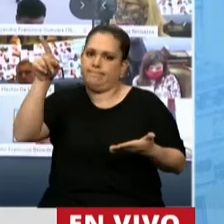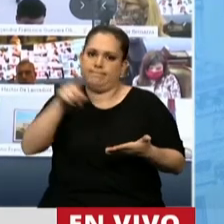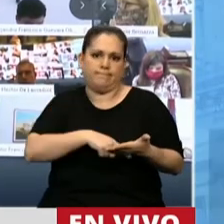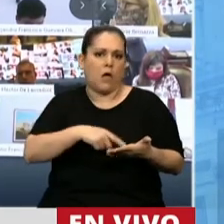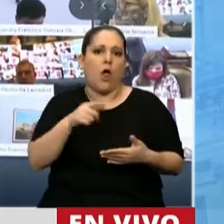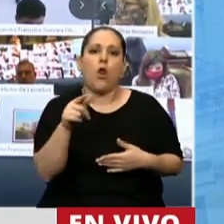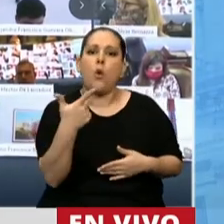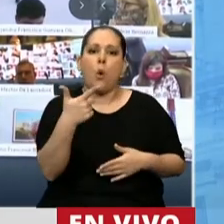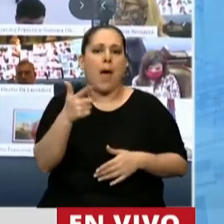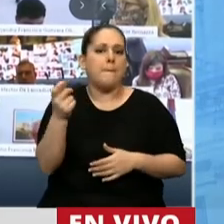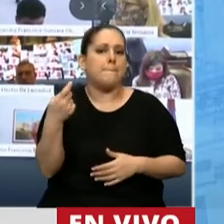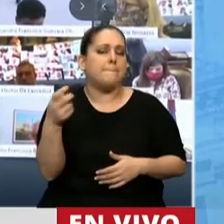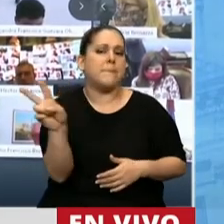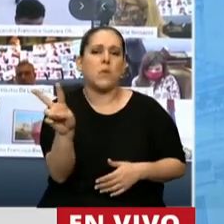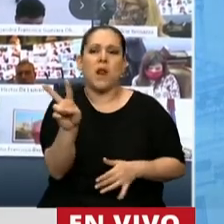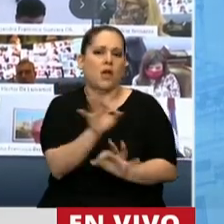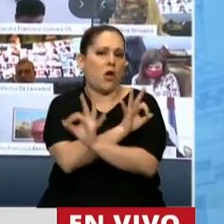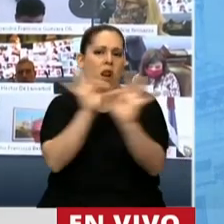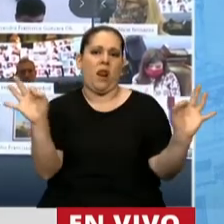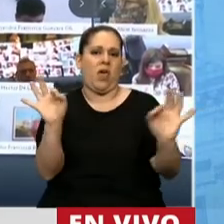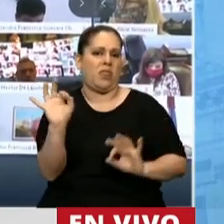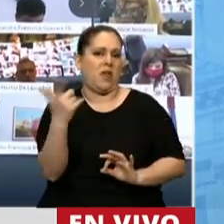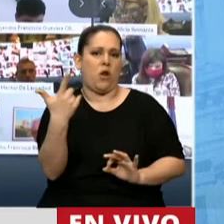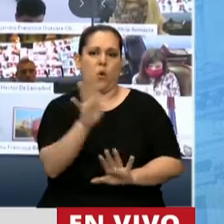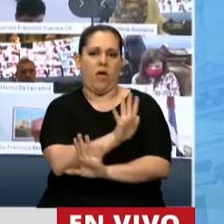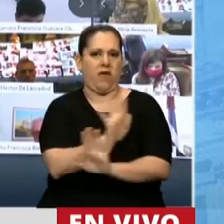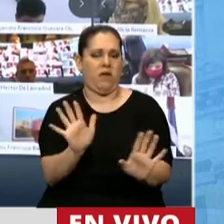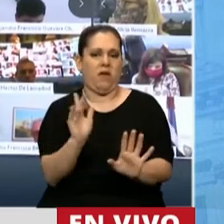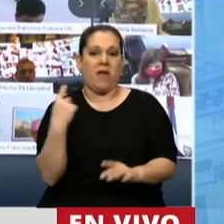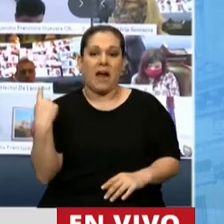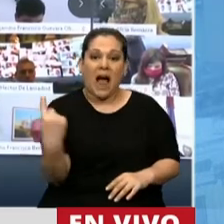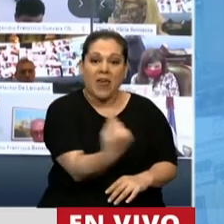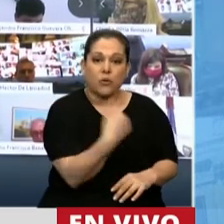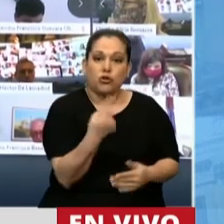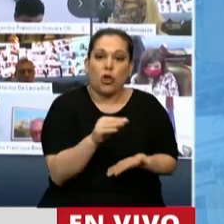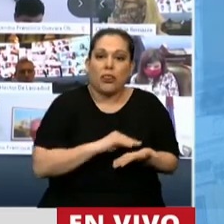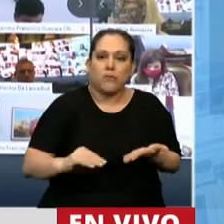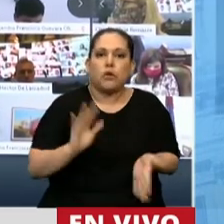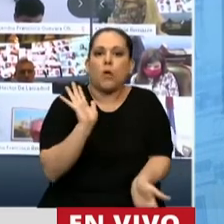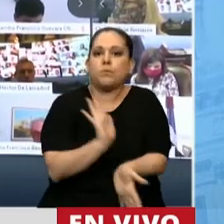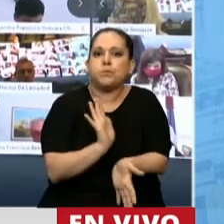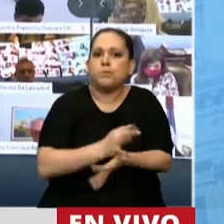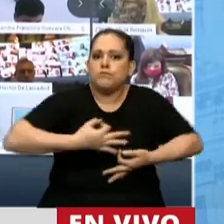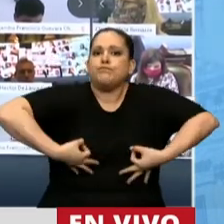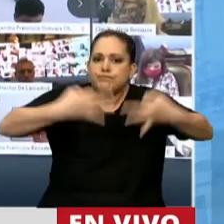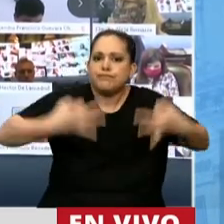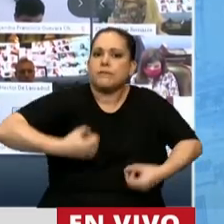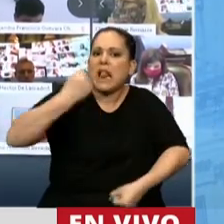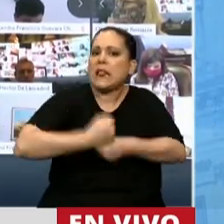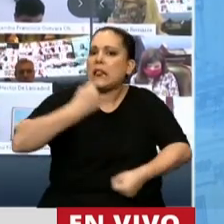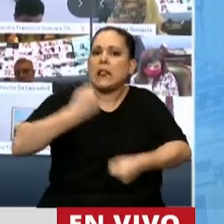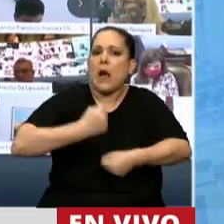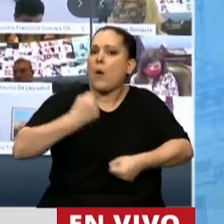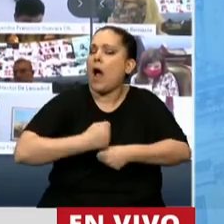de privilegio en la materia. Cada uno de nosotros es un trabajador común en materia